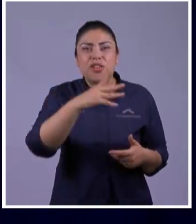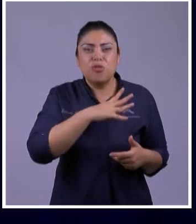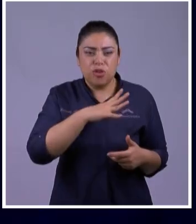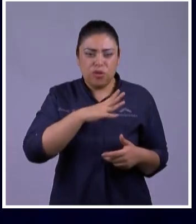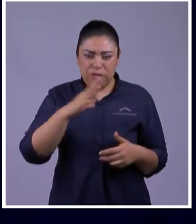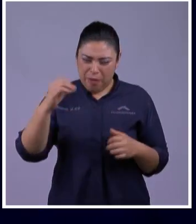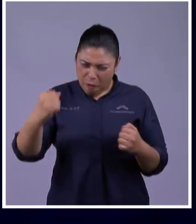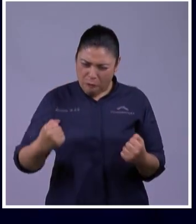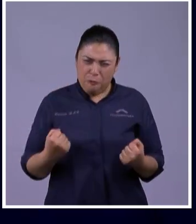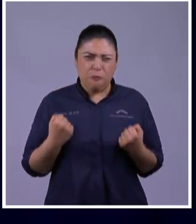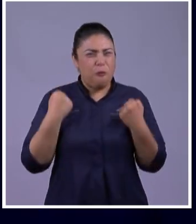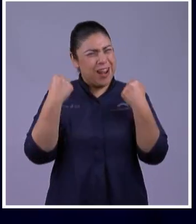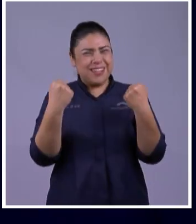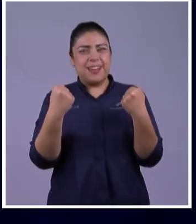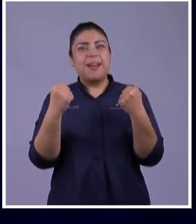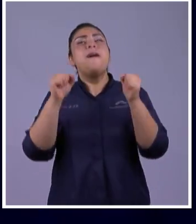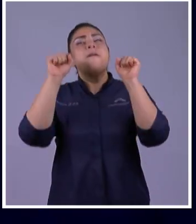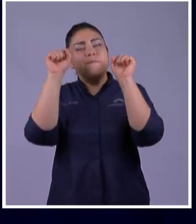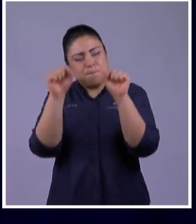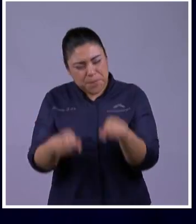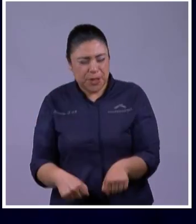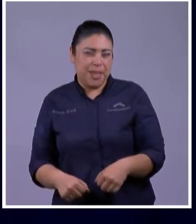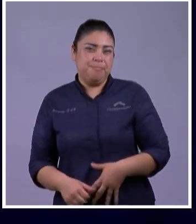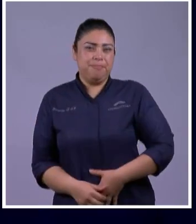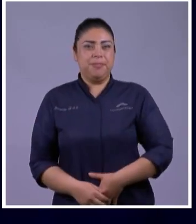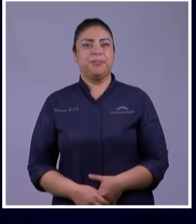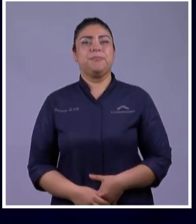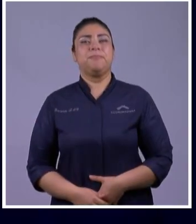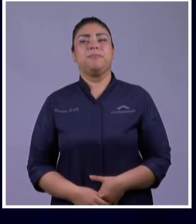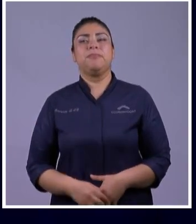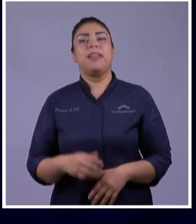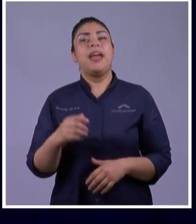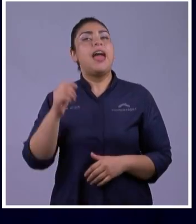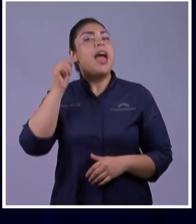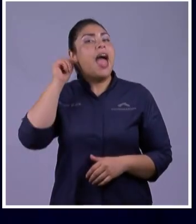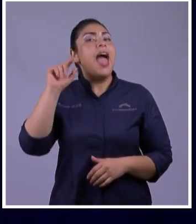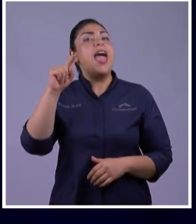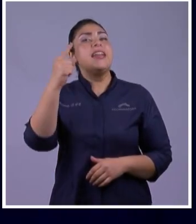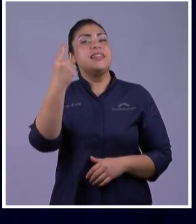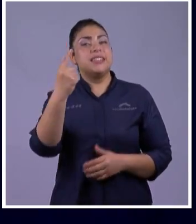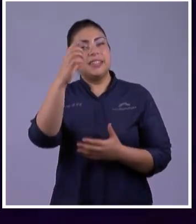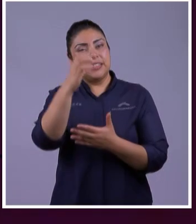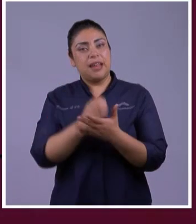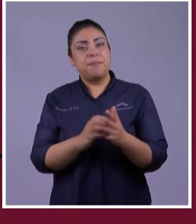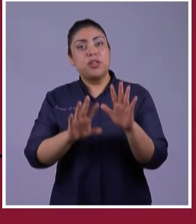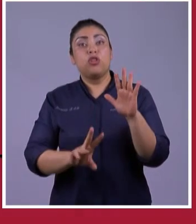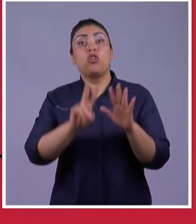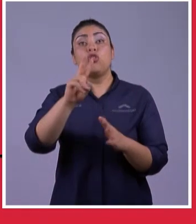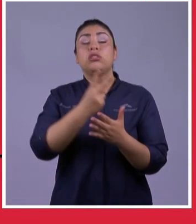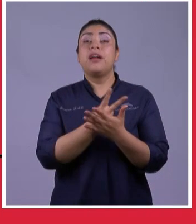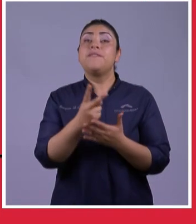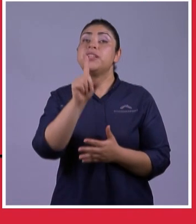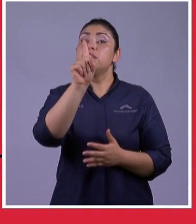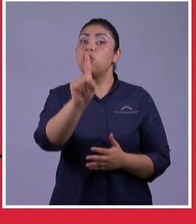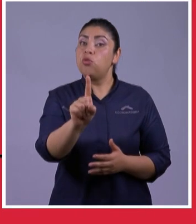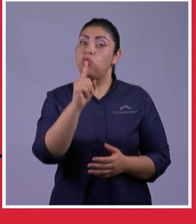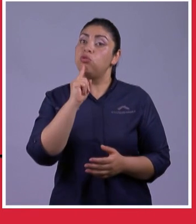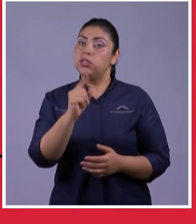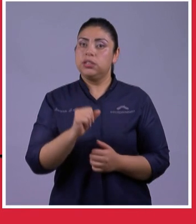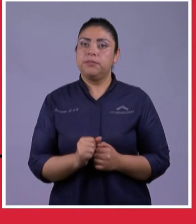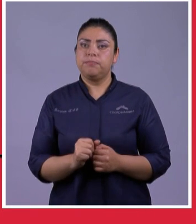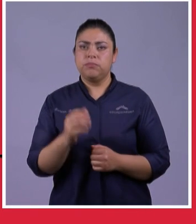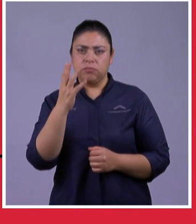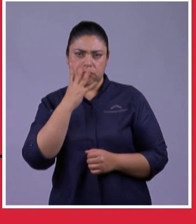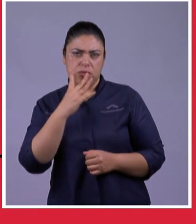buenísimo te voy a leer acá en génesis 12 1 pero jehová había dicho a